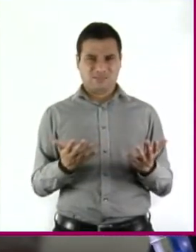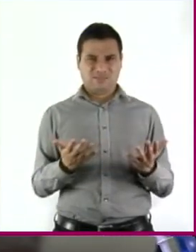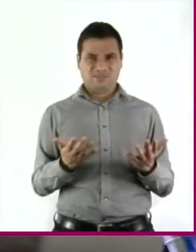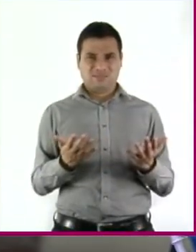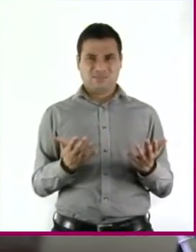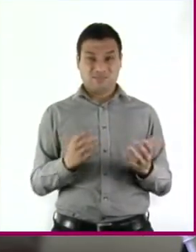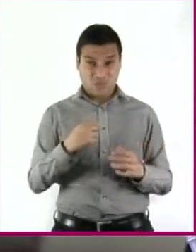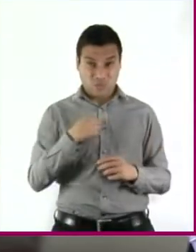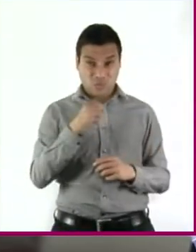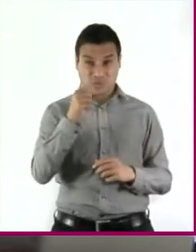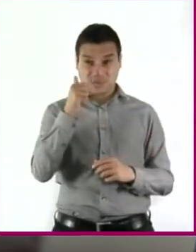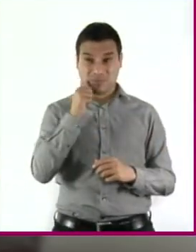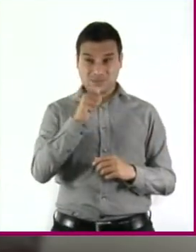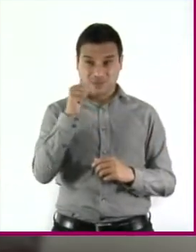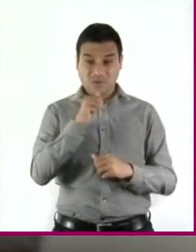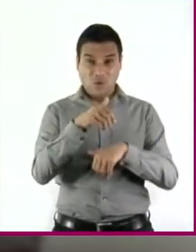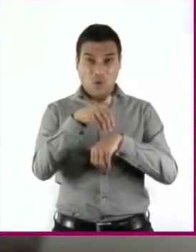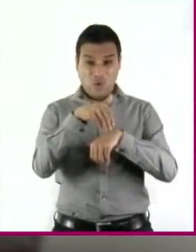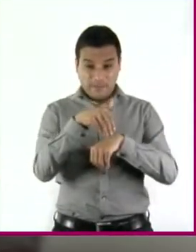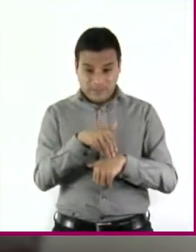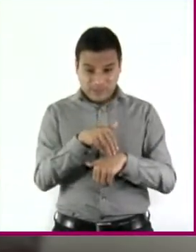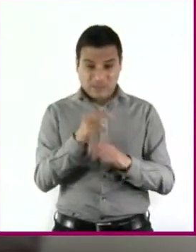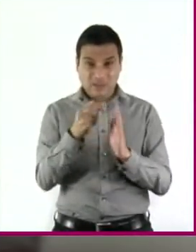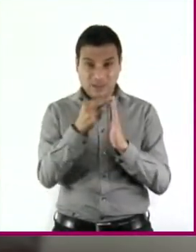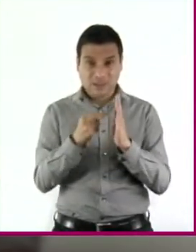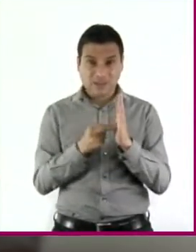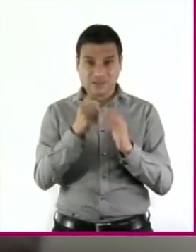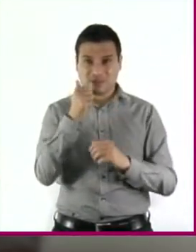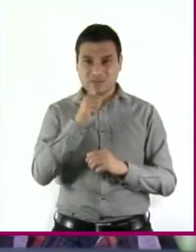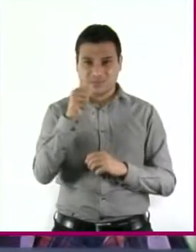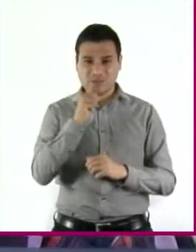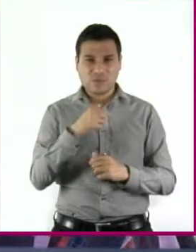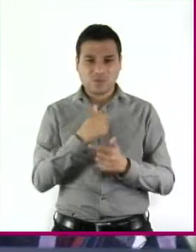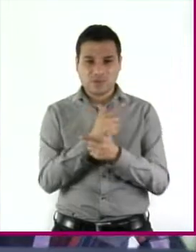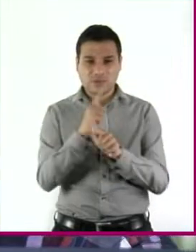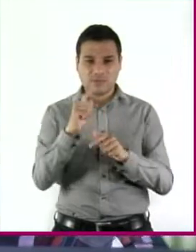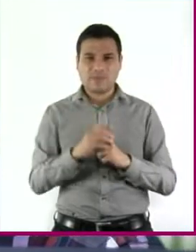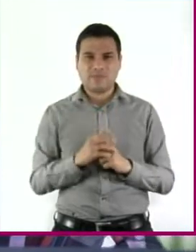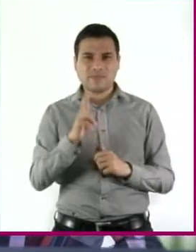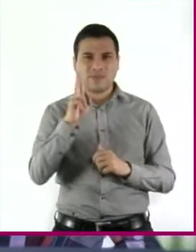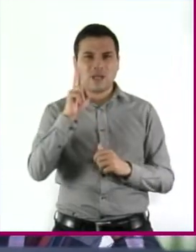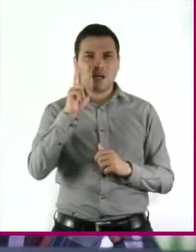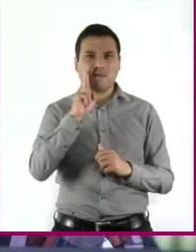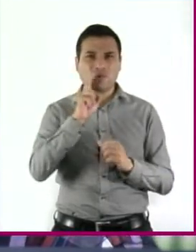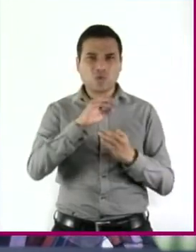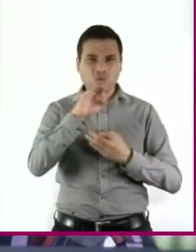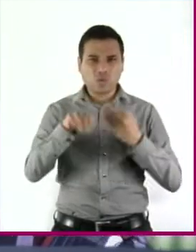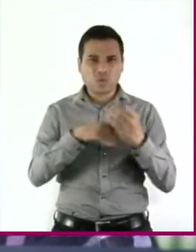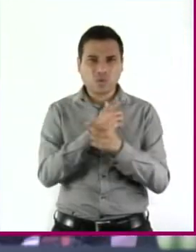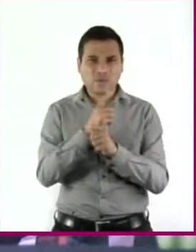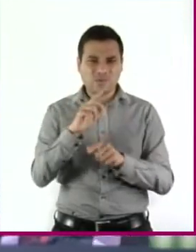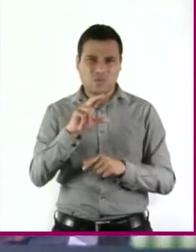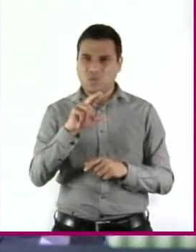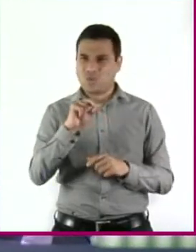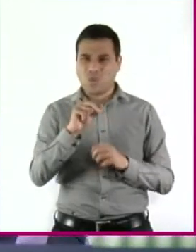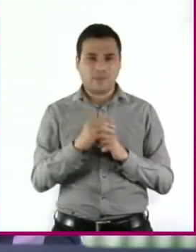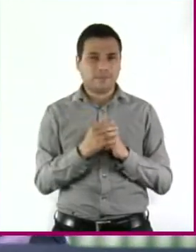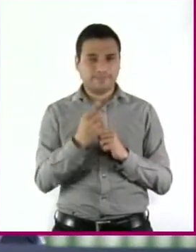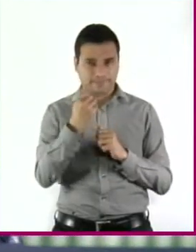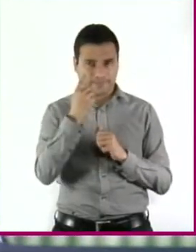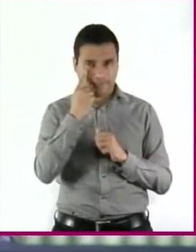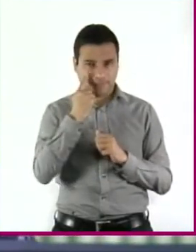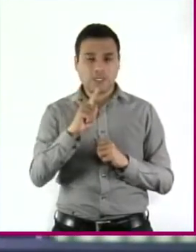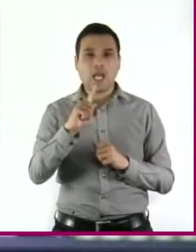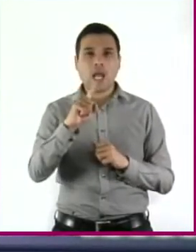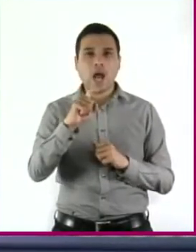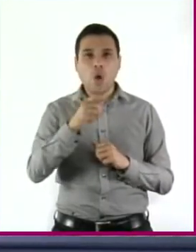¿Que todo el tiempo debemos obedecer las reglas? Mi realidad ha cambiado por completo. ver, a ver. ¿No somos libres para qué o qué, joven? A ver, mire. Tómese esta